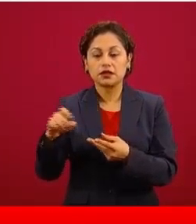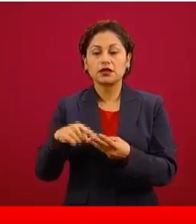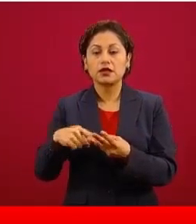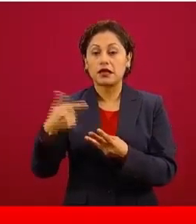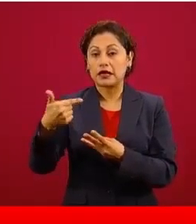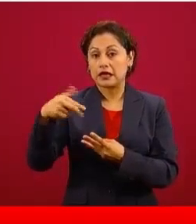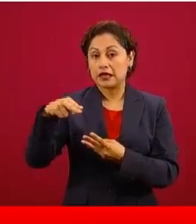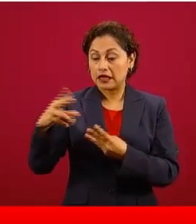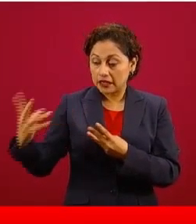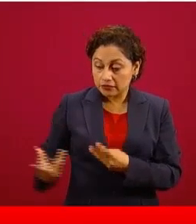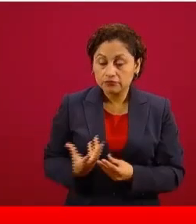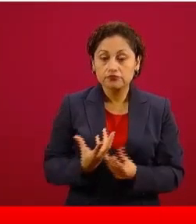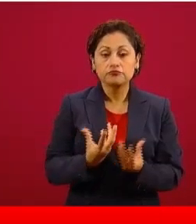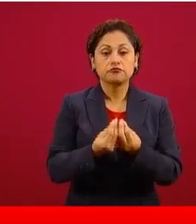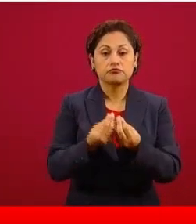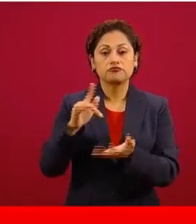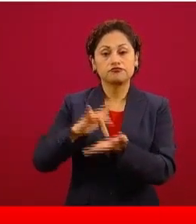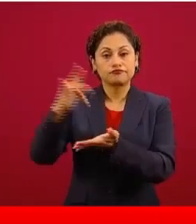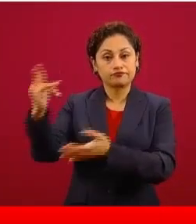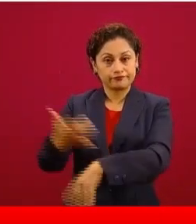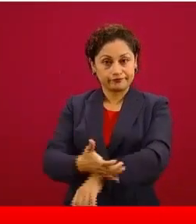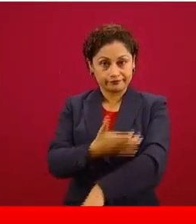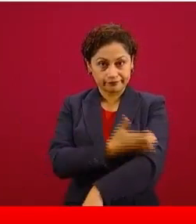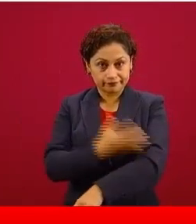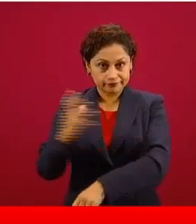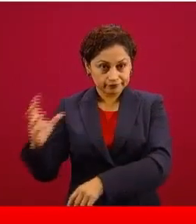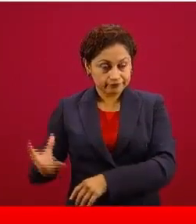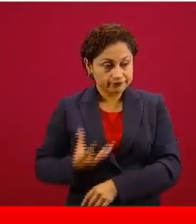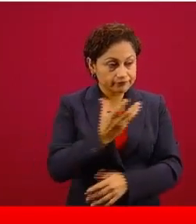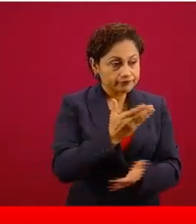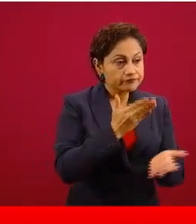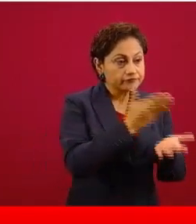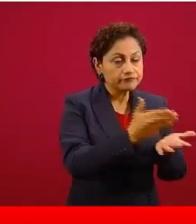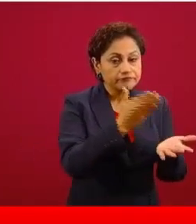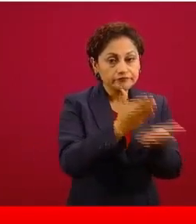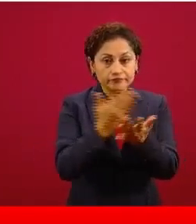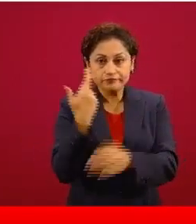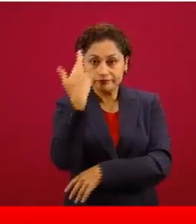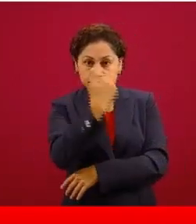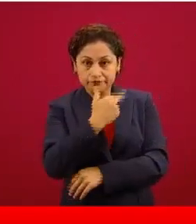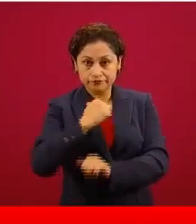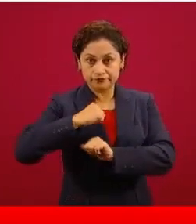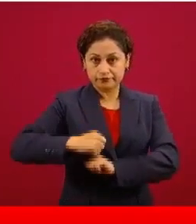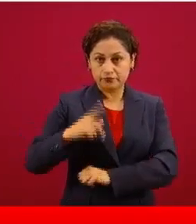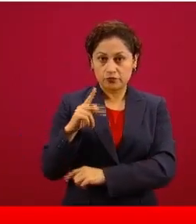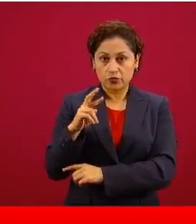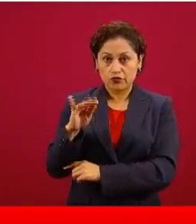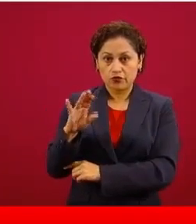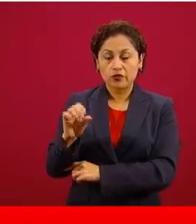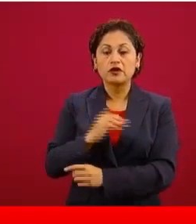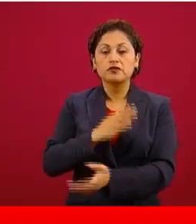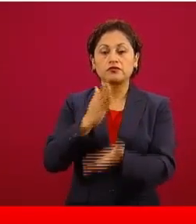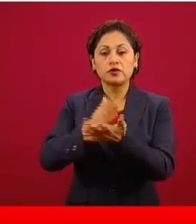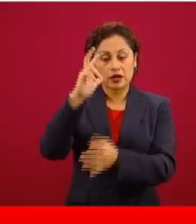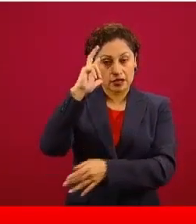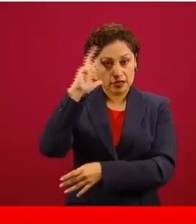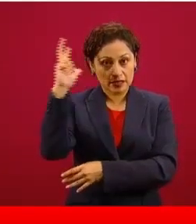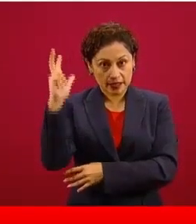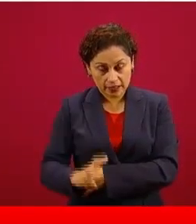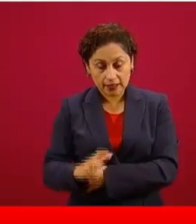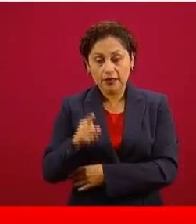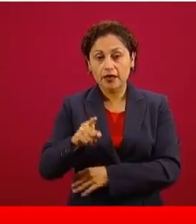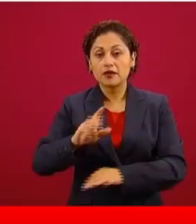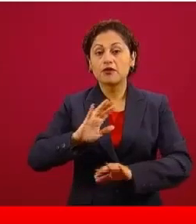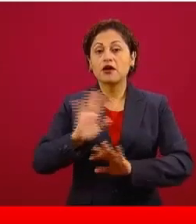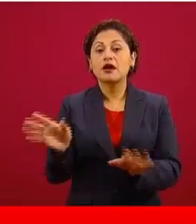agradecemos enormemente su apoyo, y la Profeco, y estuvimos en Tulancingo de Bravo Hidalgo, colocamos